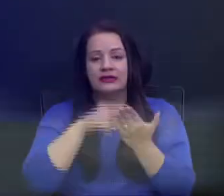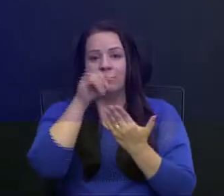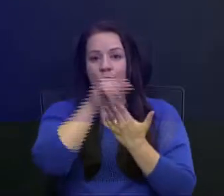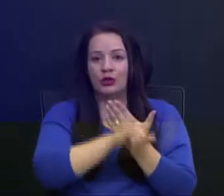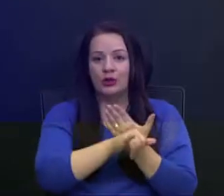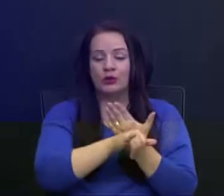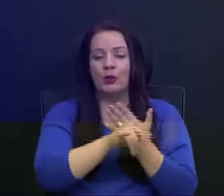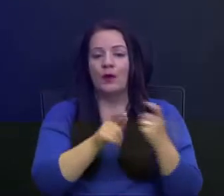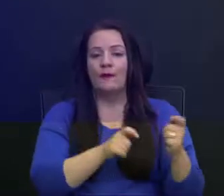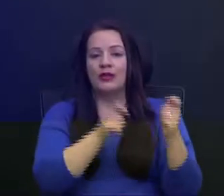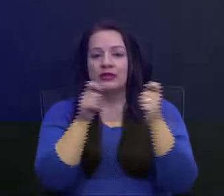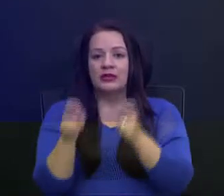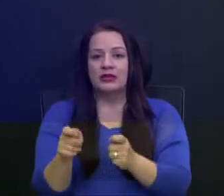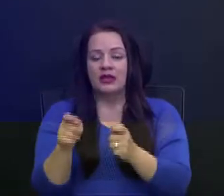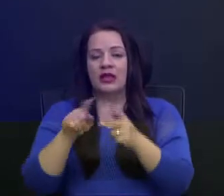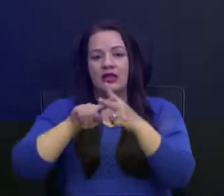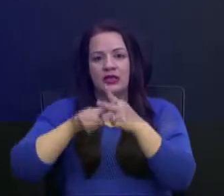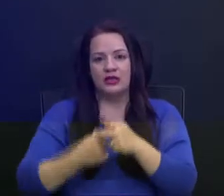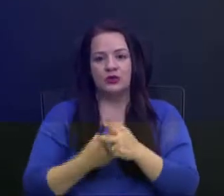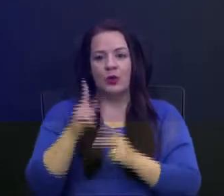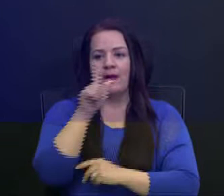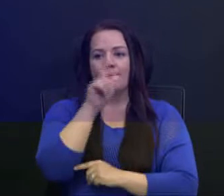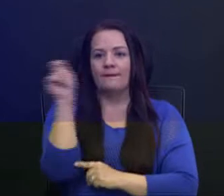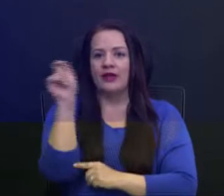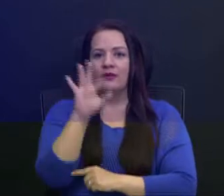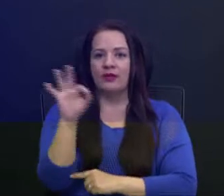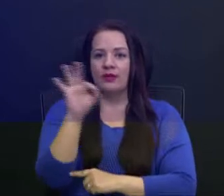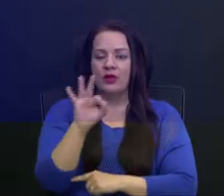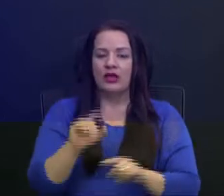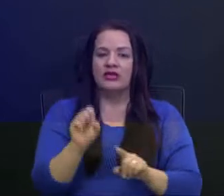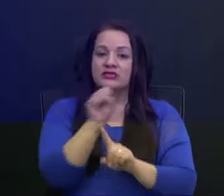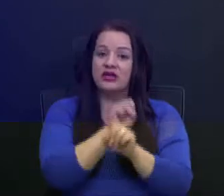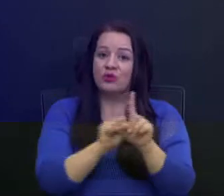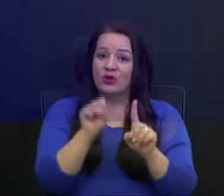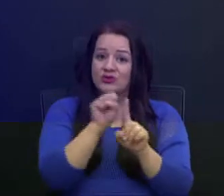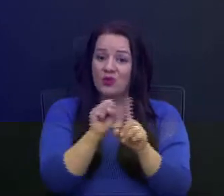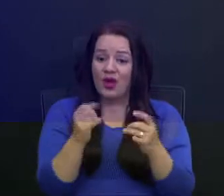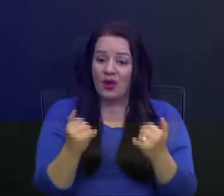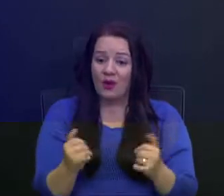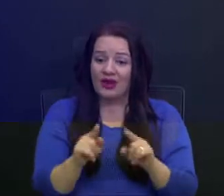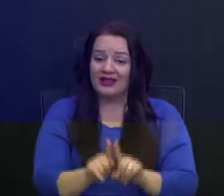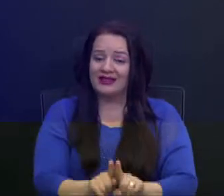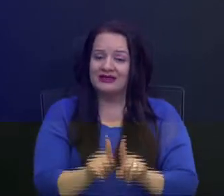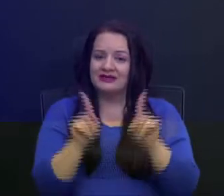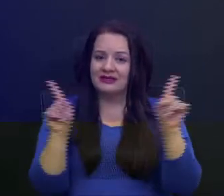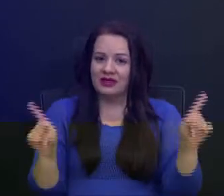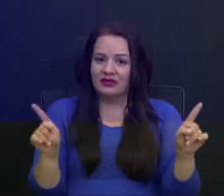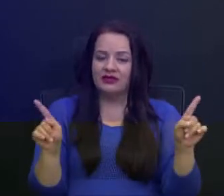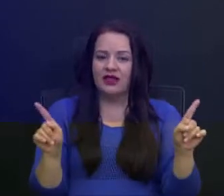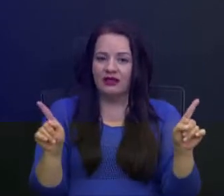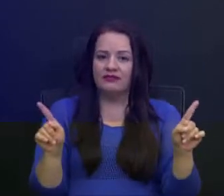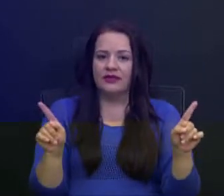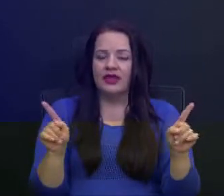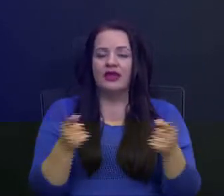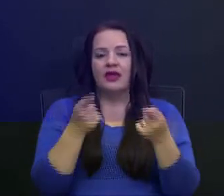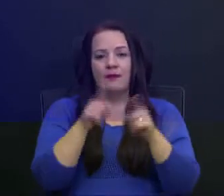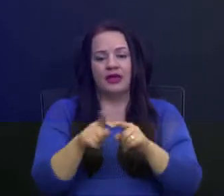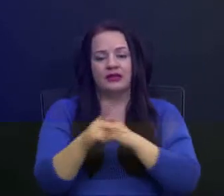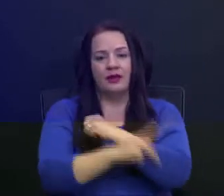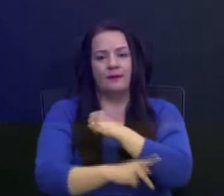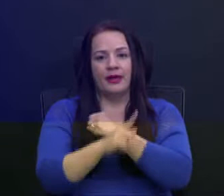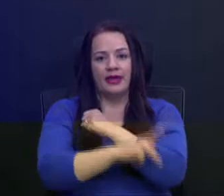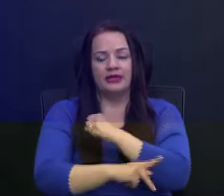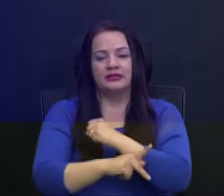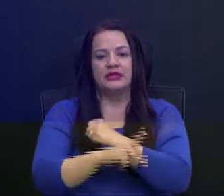mes de febrero en una situación muy distinta a la que está pasando el país y que repercutirá sin duda al menos